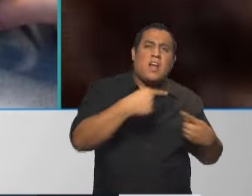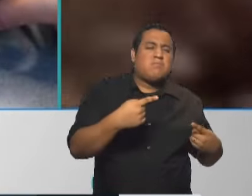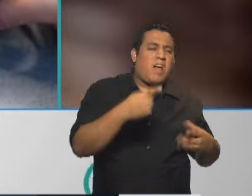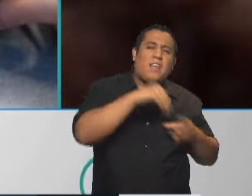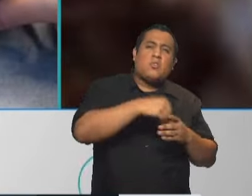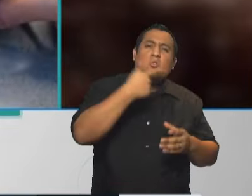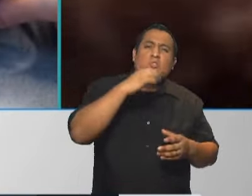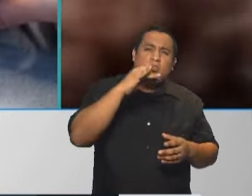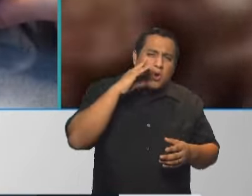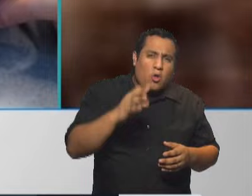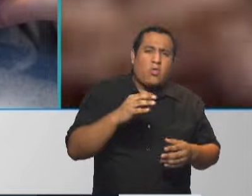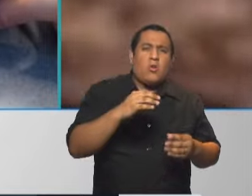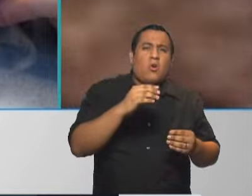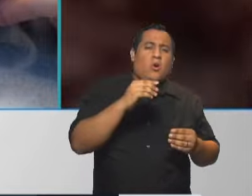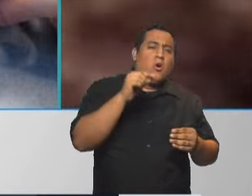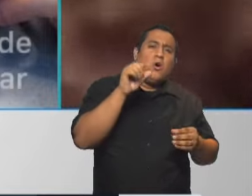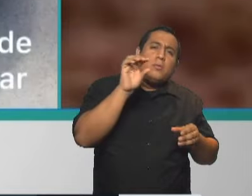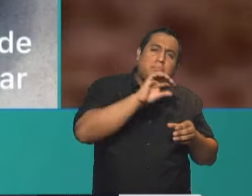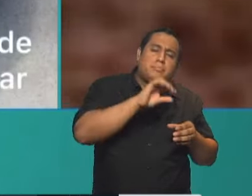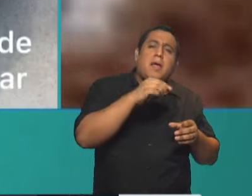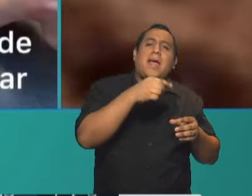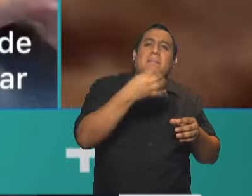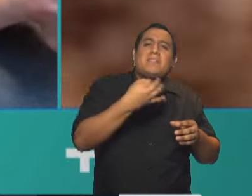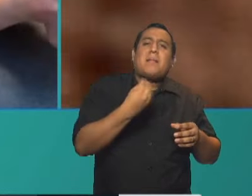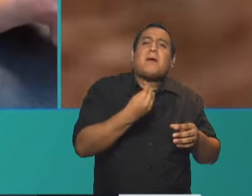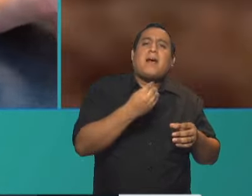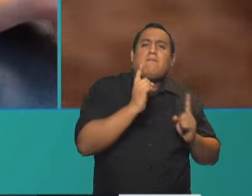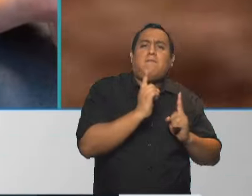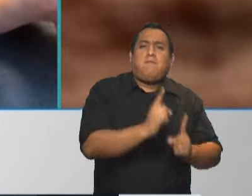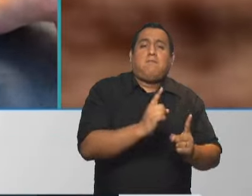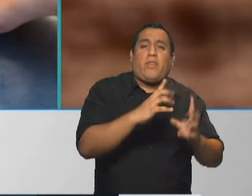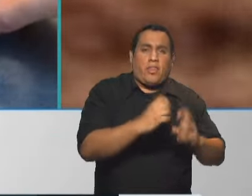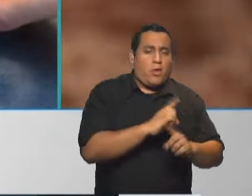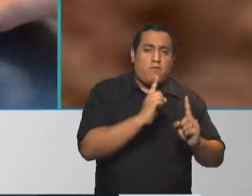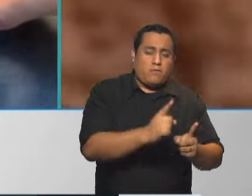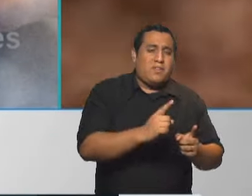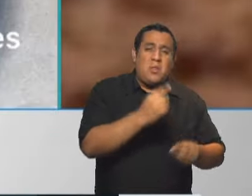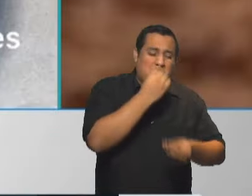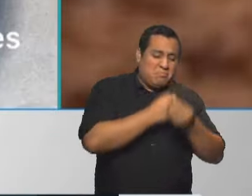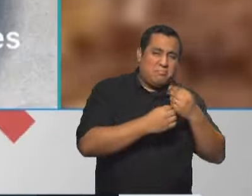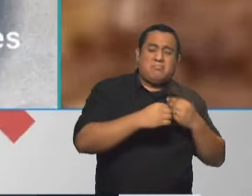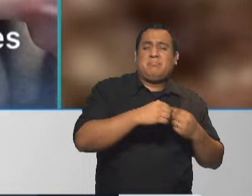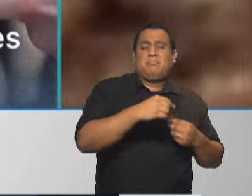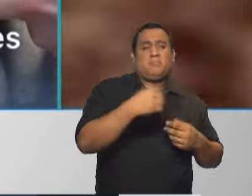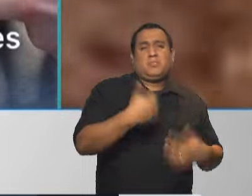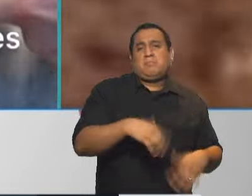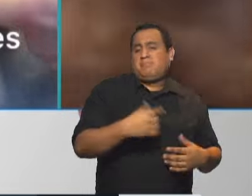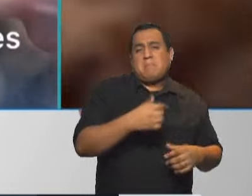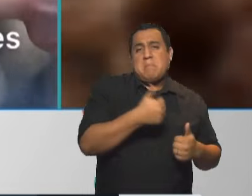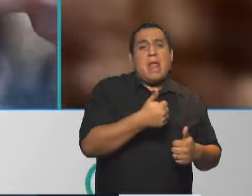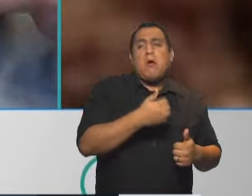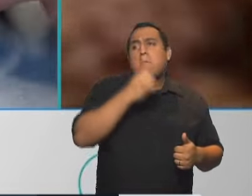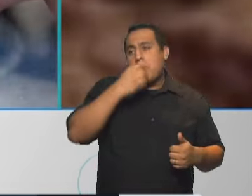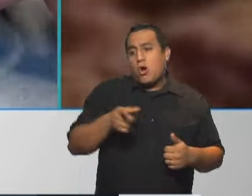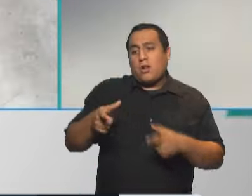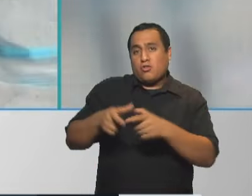sodio y demás tiene muchas calorías es la pregunta habitual de la gente tiene muchas calorías comer porotos un